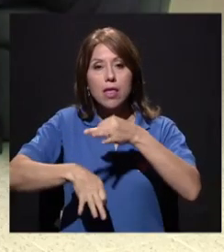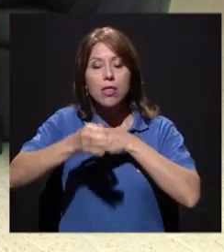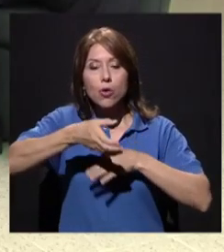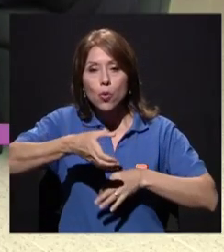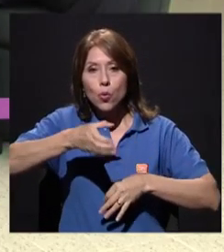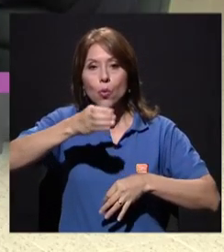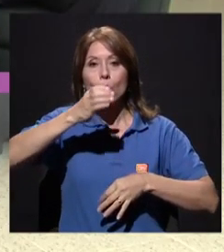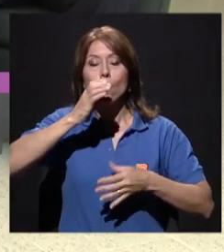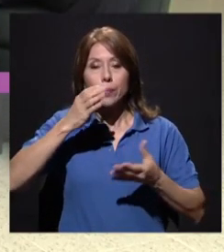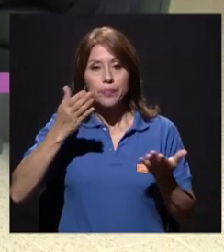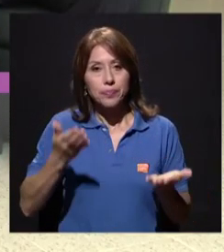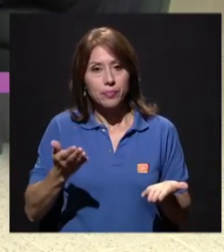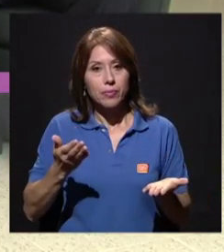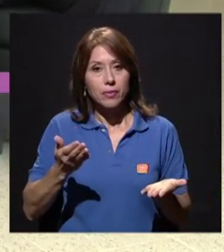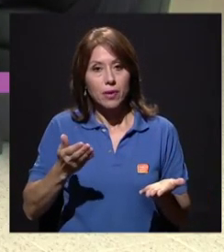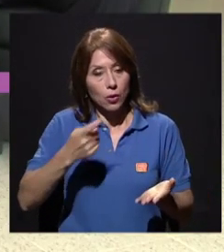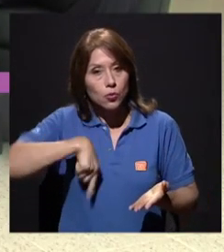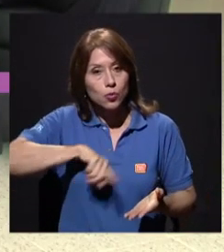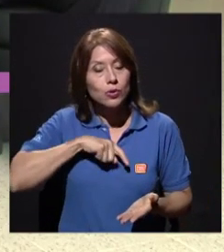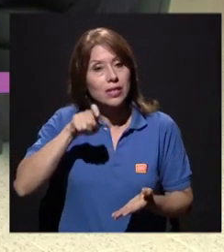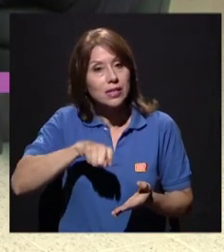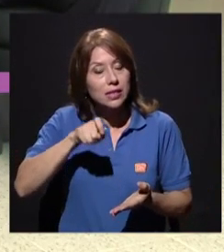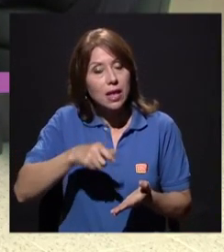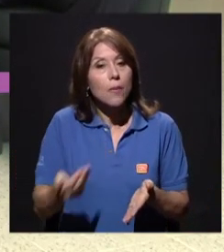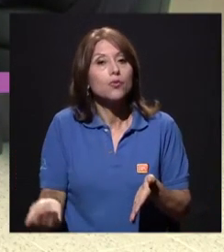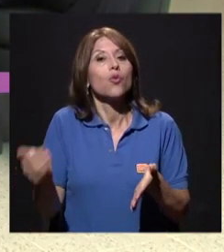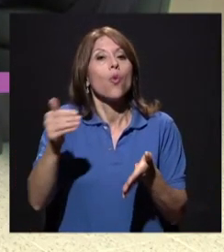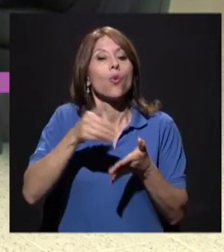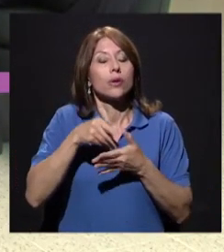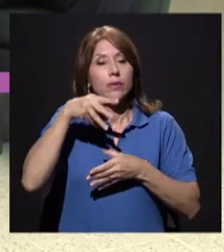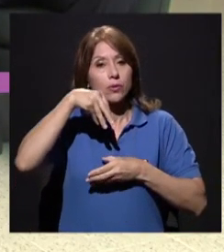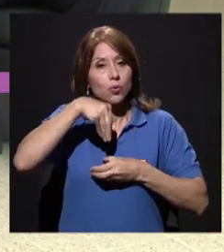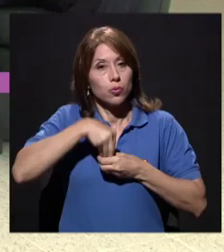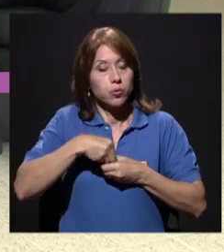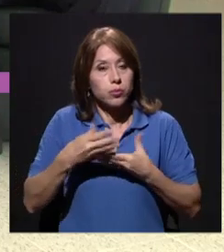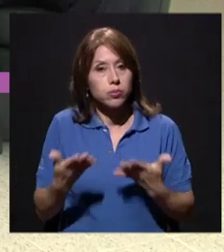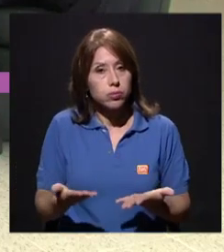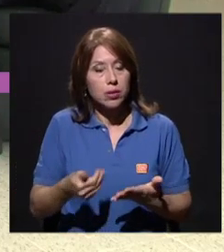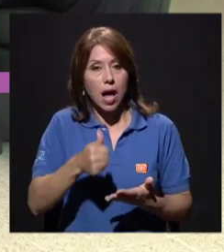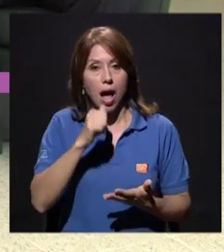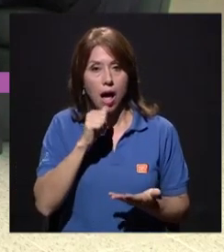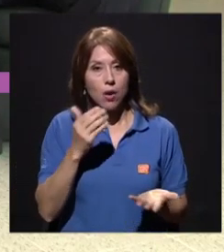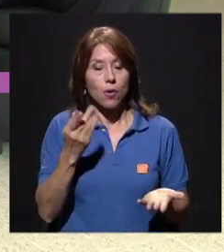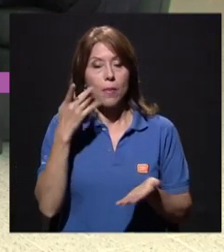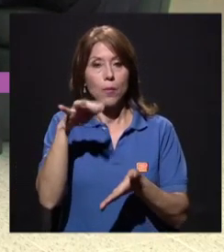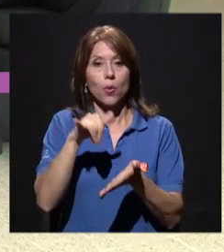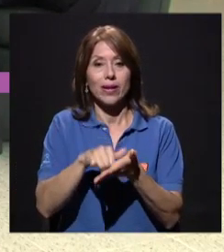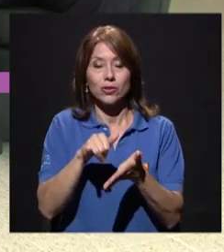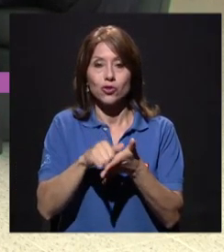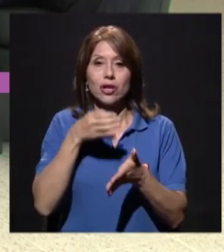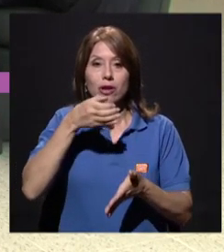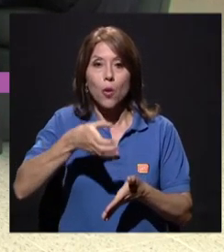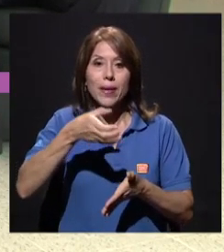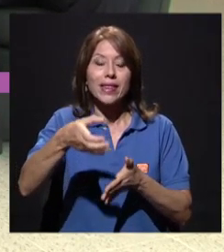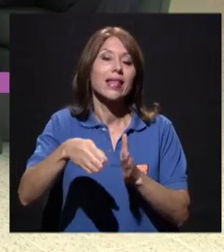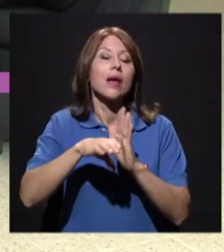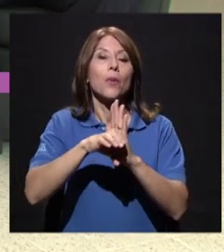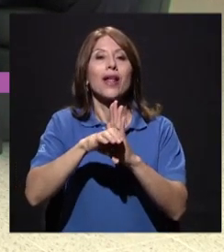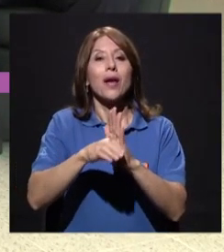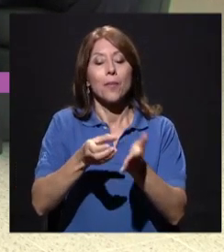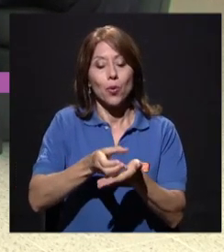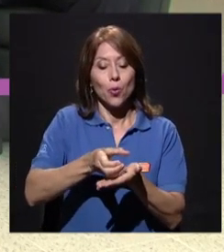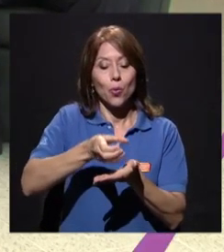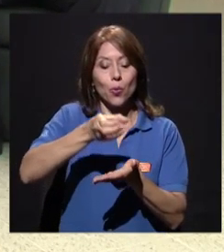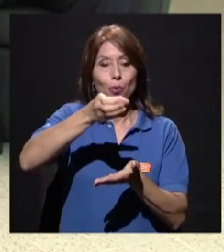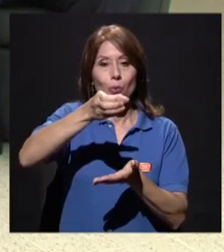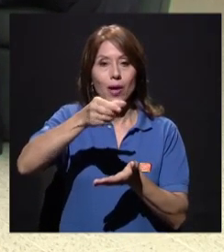los fluidos que estamos gastando, entonces necesitamos reponer esos fluidos. Entonces por eso también se recomienda todo lo que es